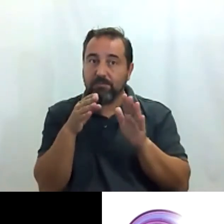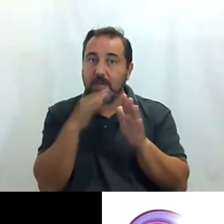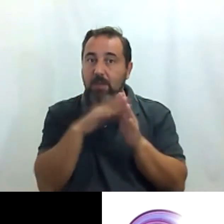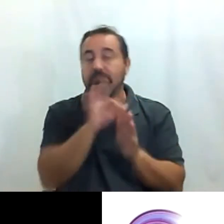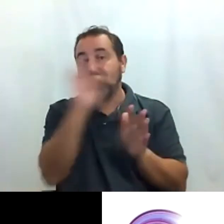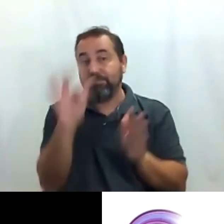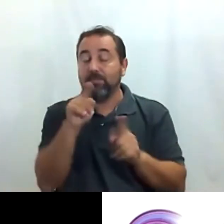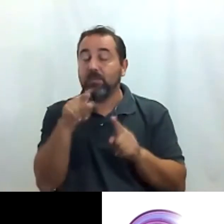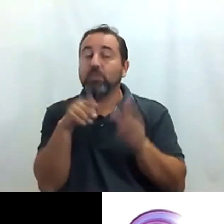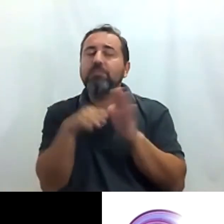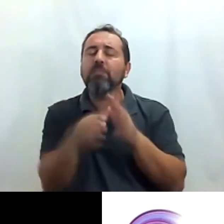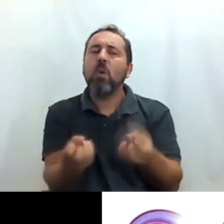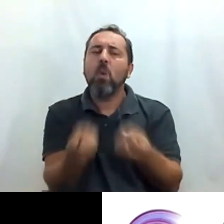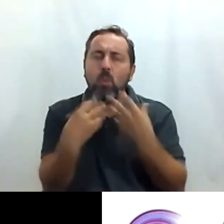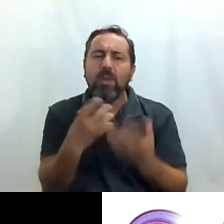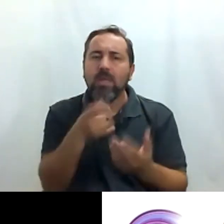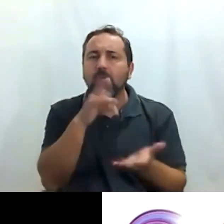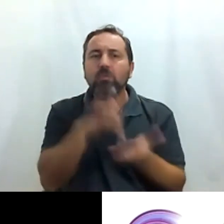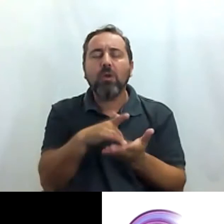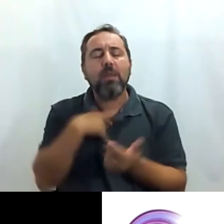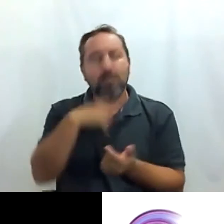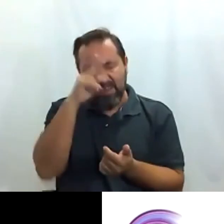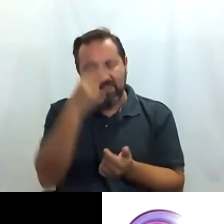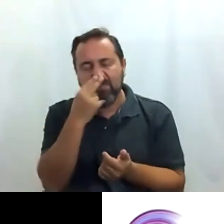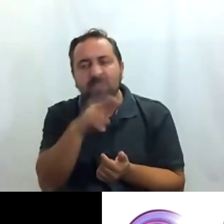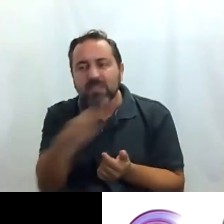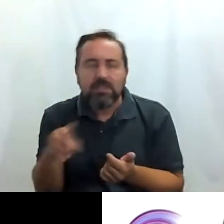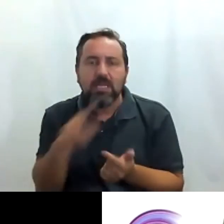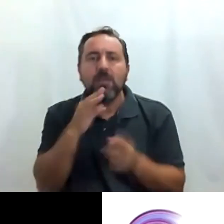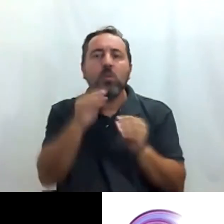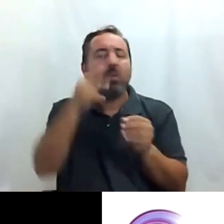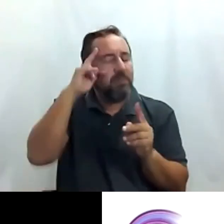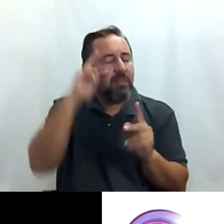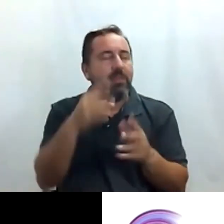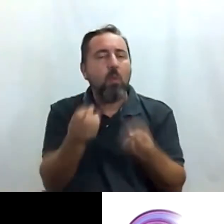cómo has visitado Madrid y qué nos puedes contar de tu experiencia.